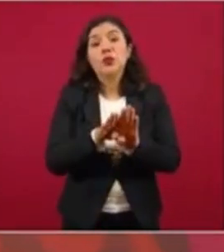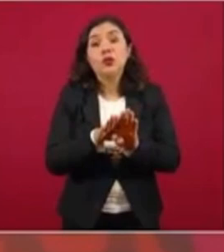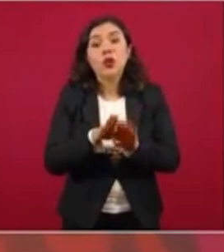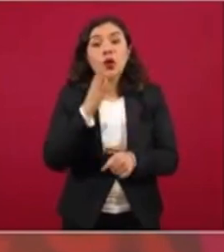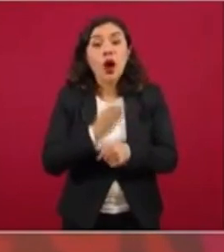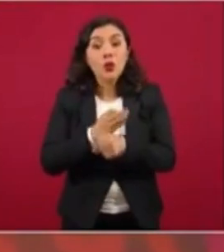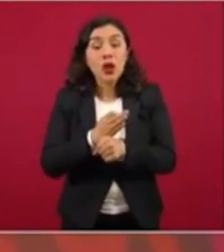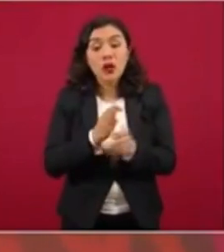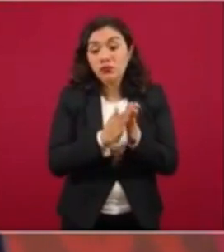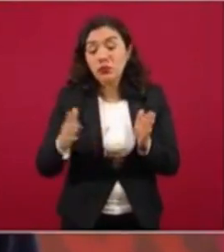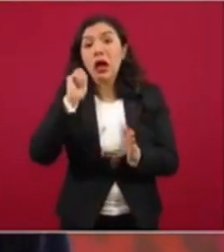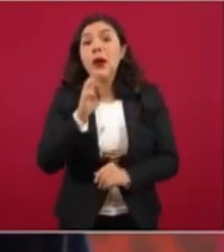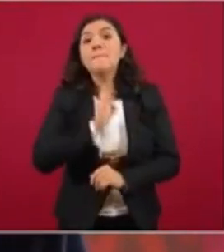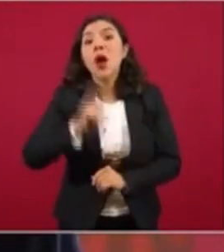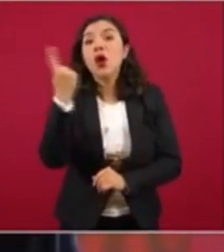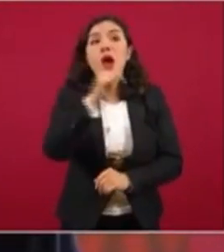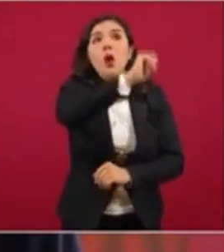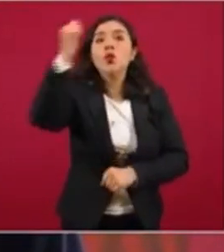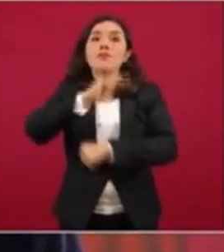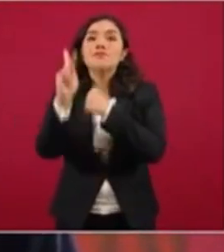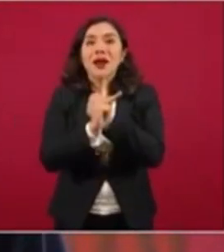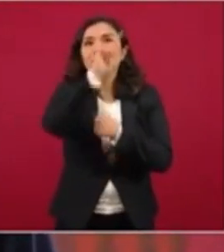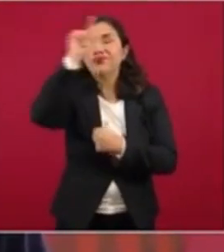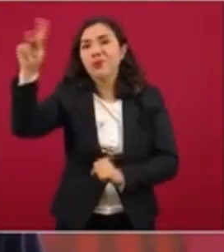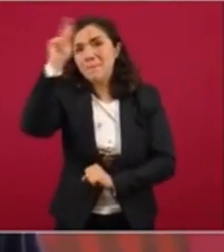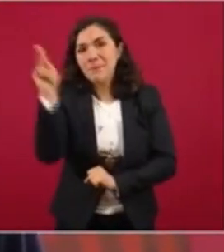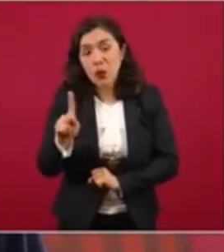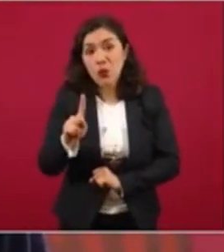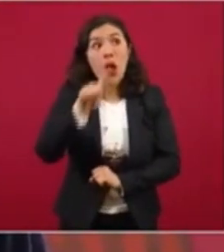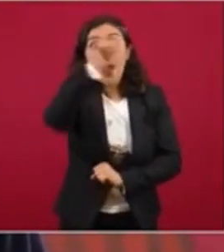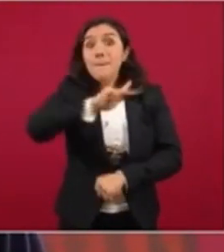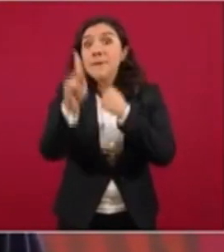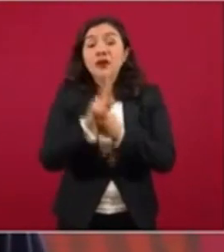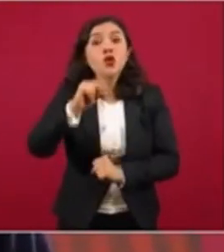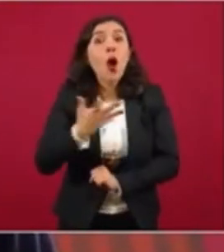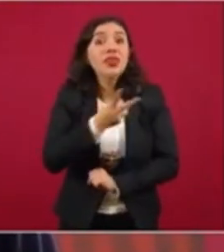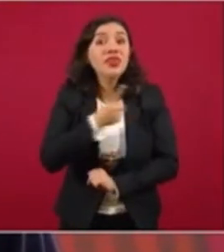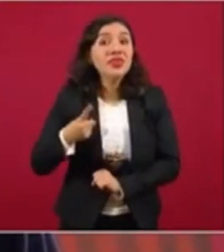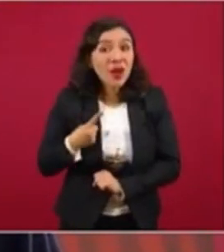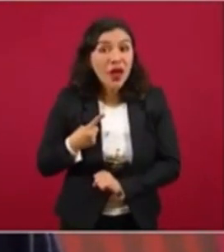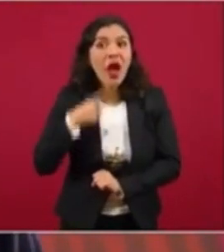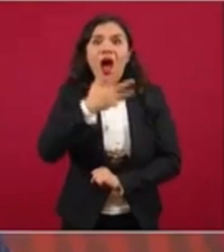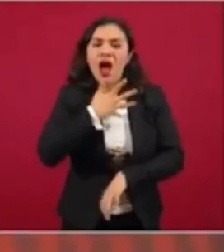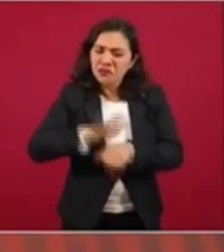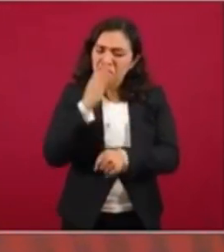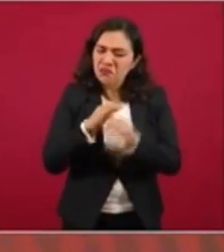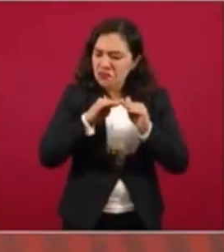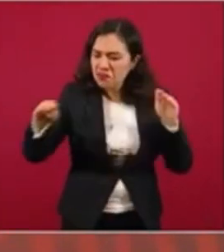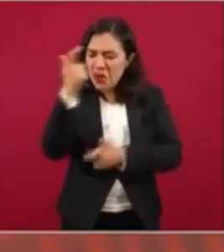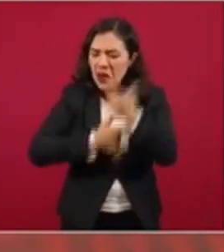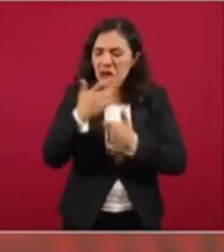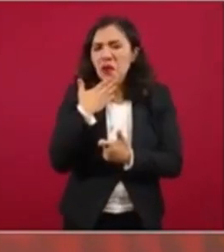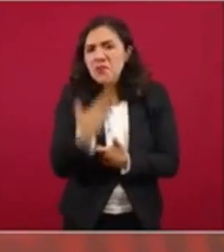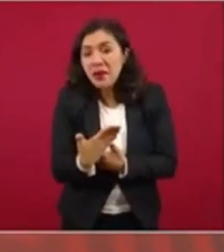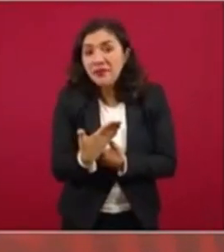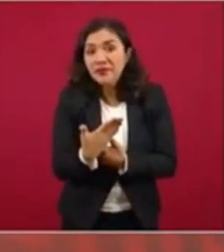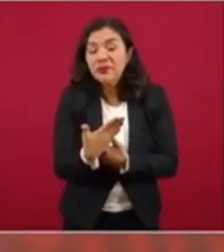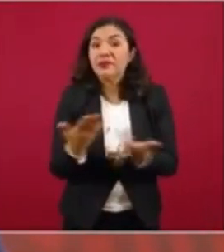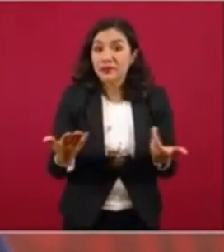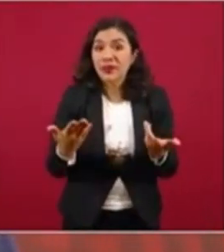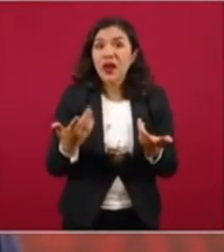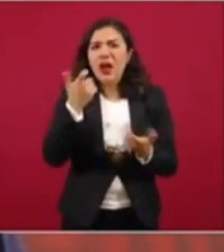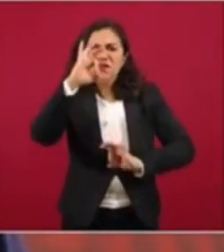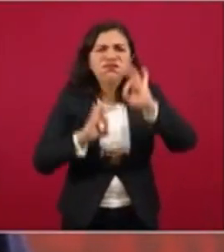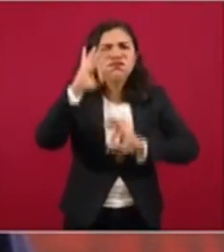mejor que otros países, sin deuda, que eso es muy importante, con estabilidad financiera, con